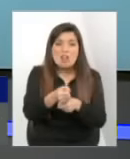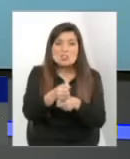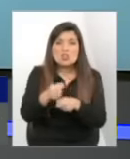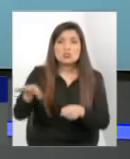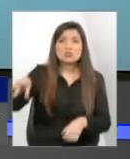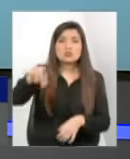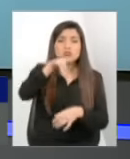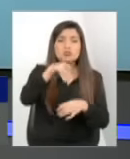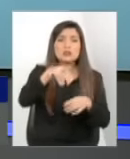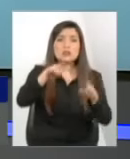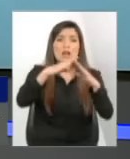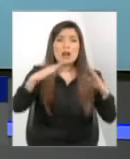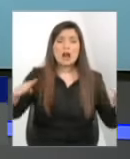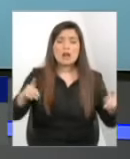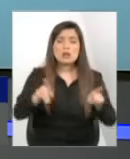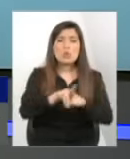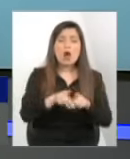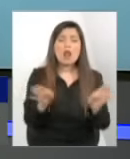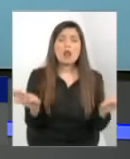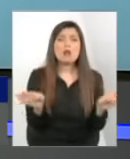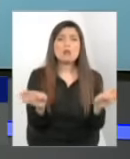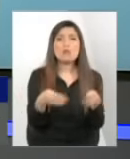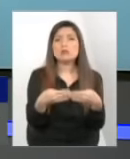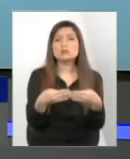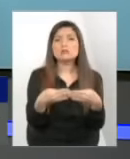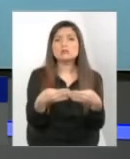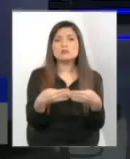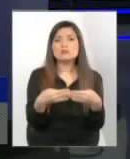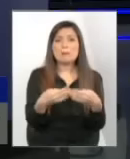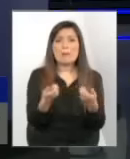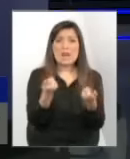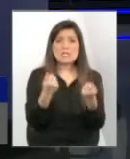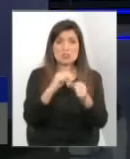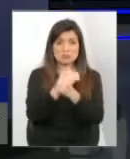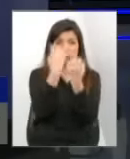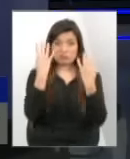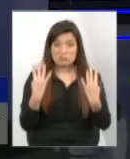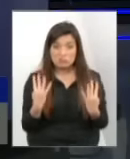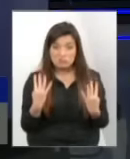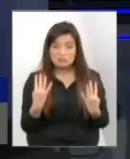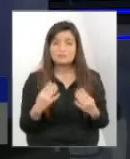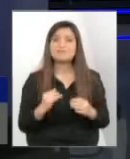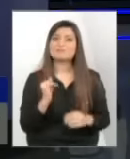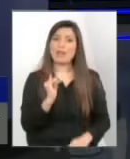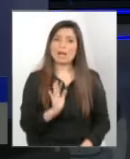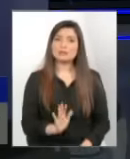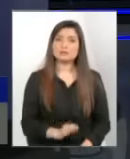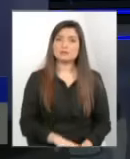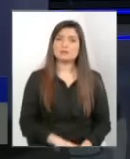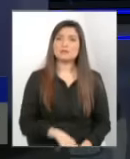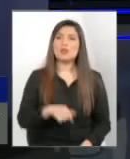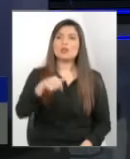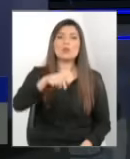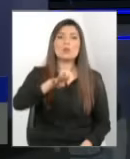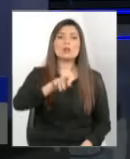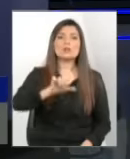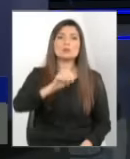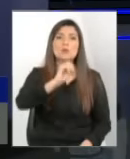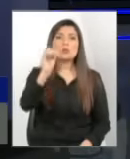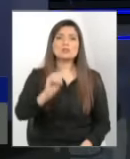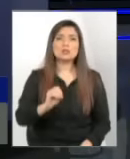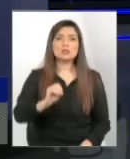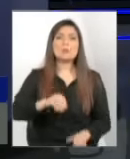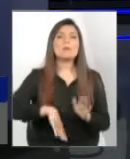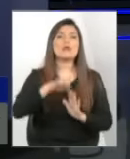encerrado como podría ser eventualmente un infractor de ley. Así es. Hoy día el 56% de los niños que están internados